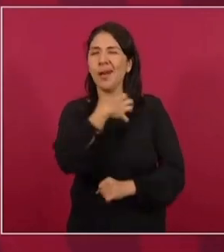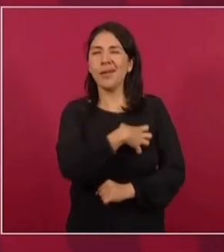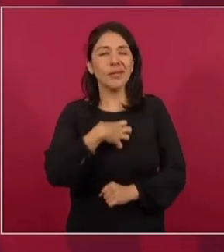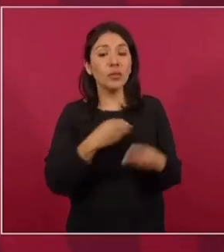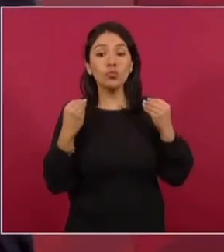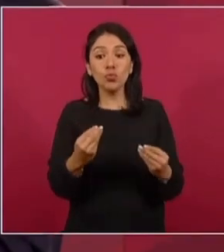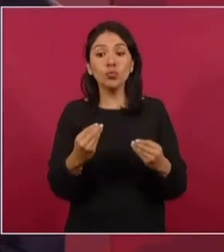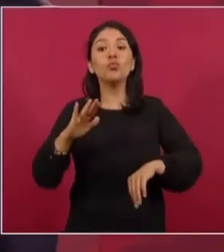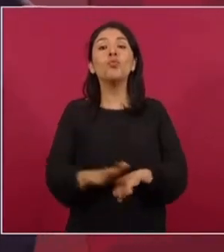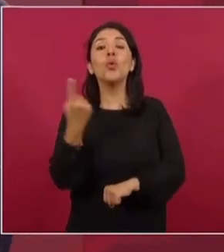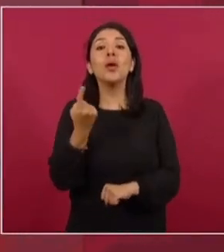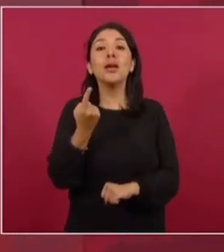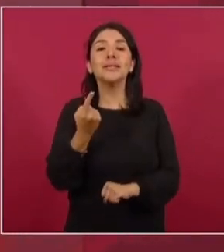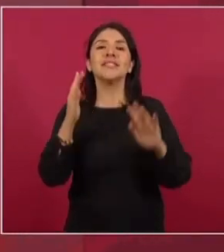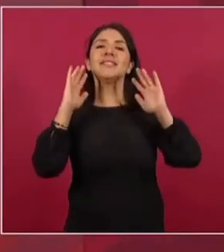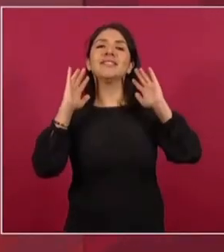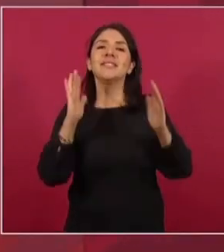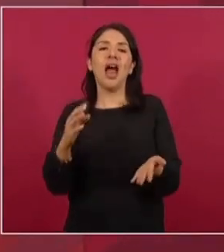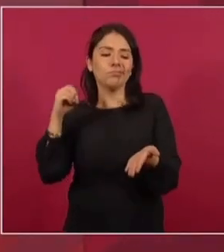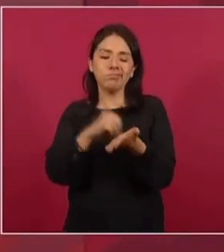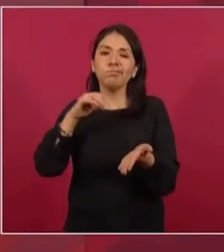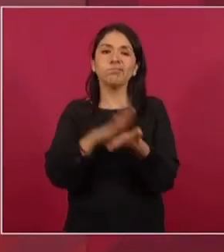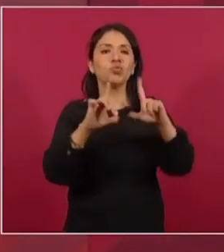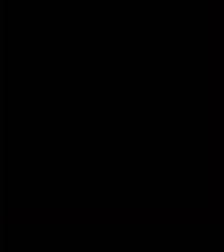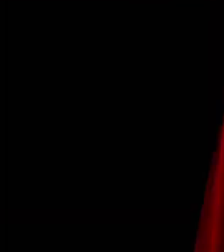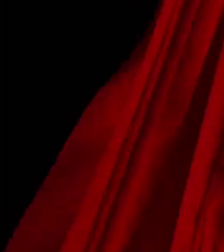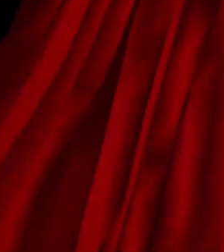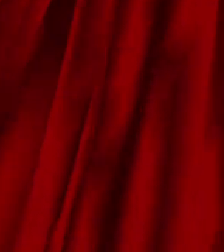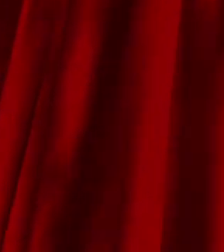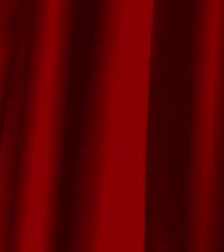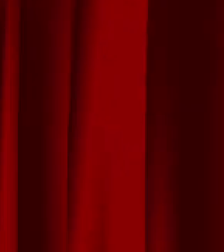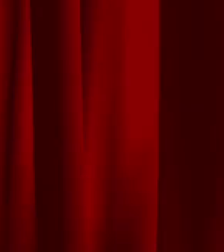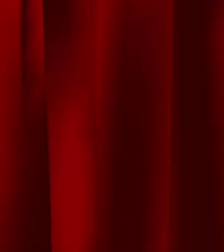porque se nacionalizó el litio.